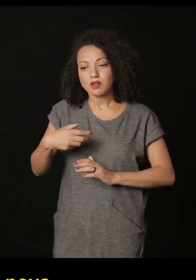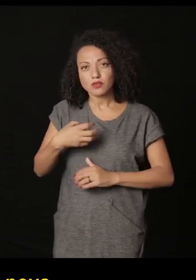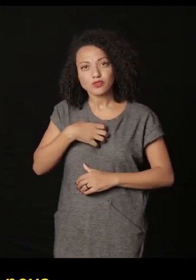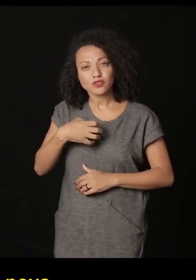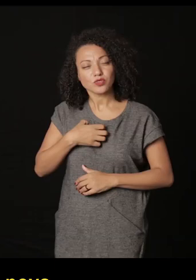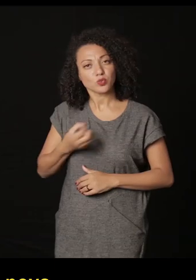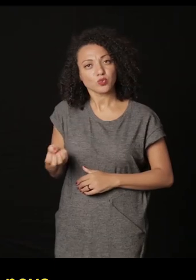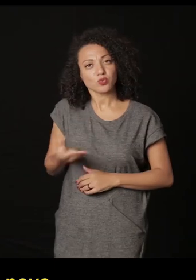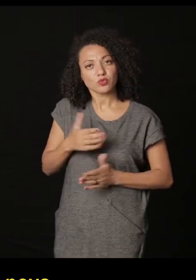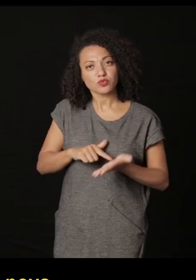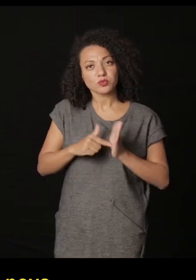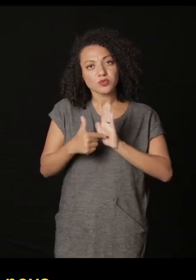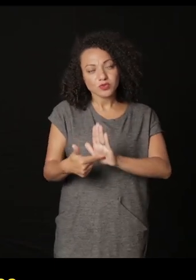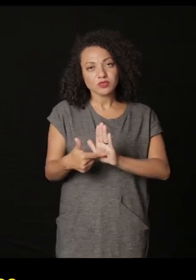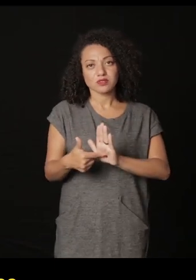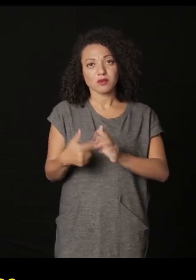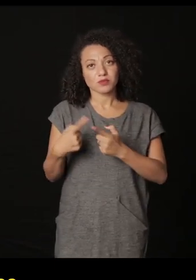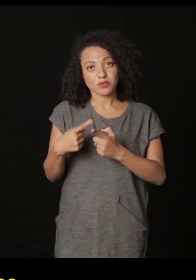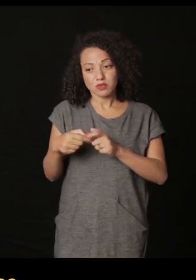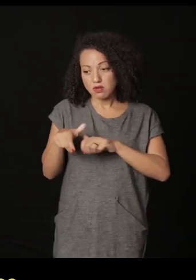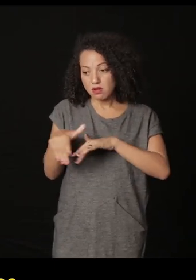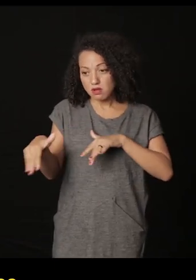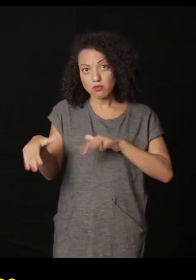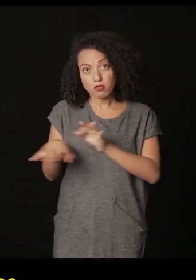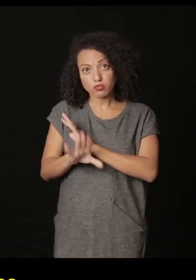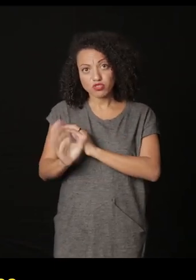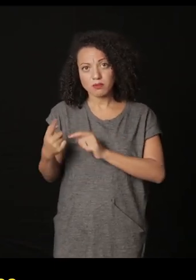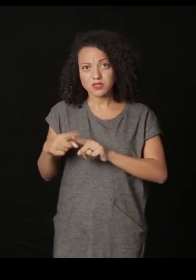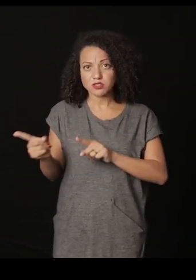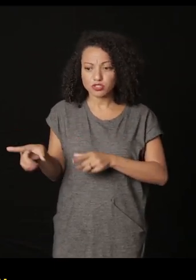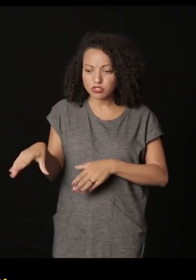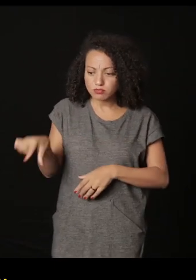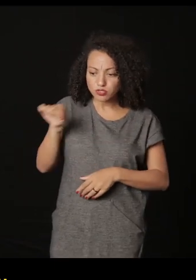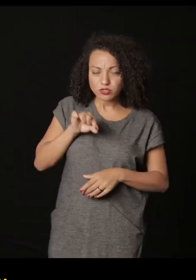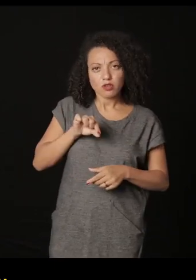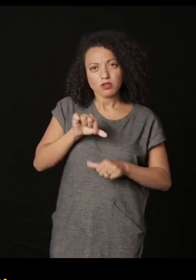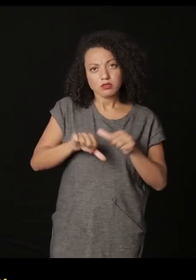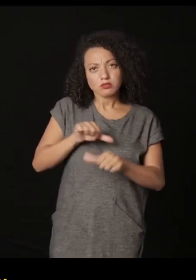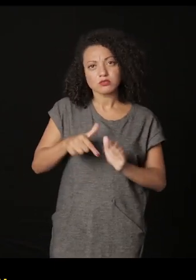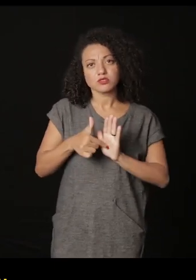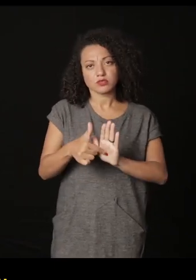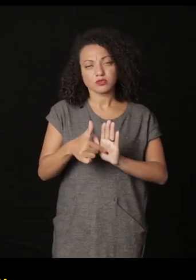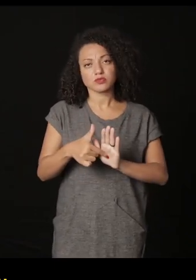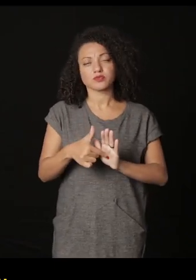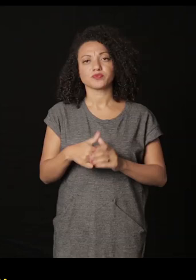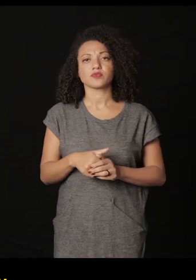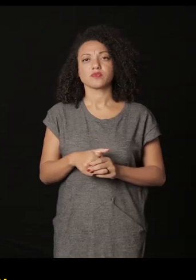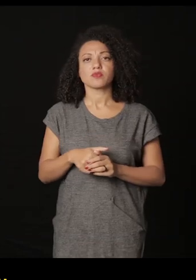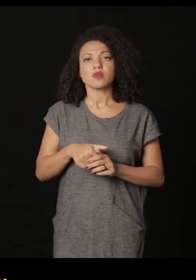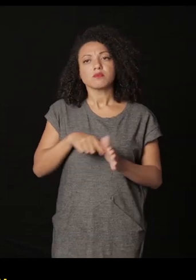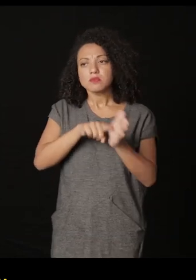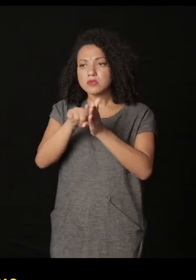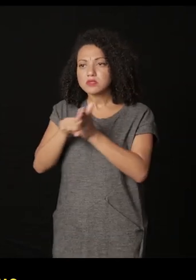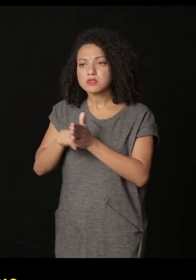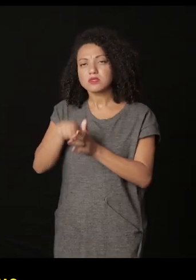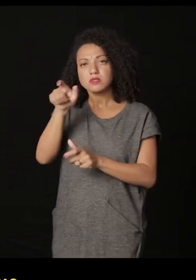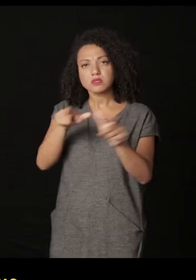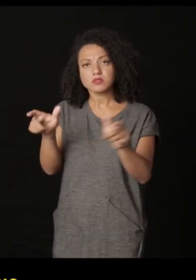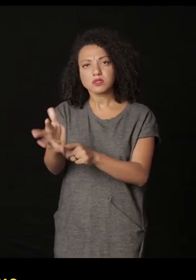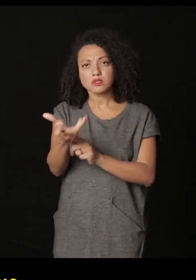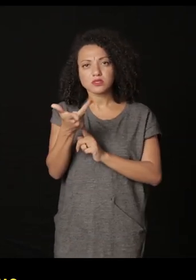Una reinformación, una visita nueva para mostrar otra cosa de los archivos. También trabajamos haciendo una pesquisa trabajando